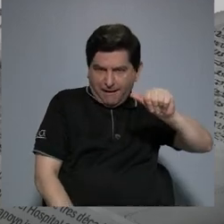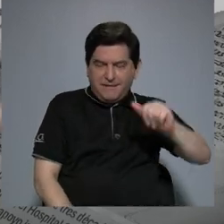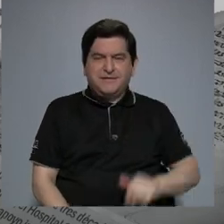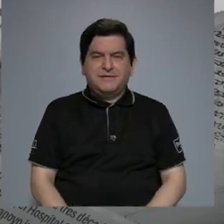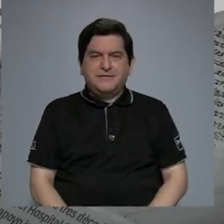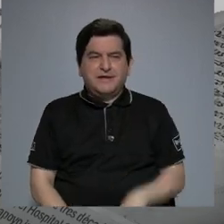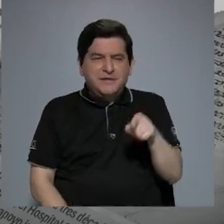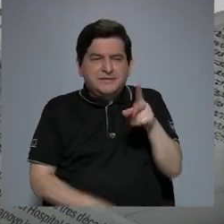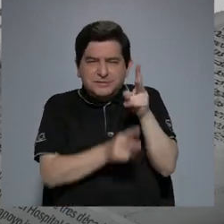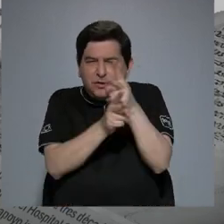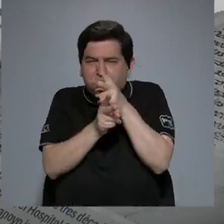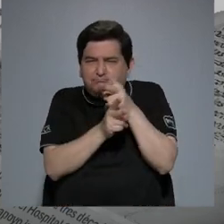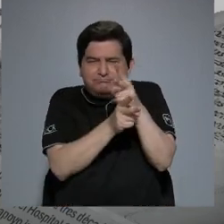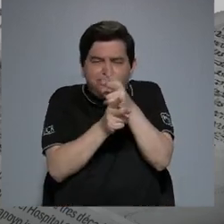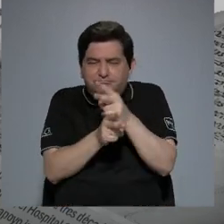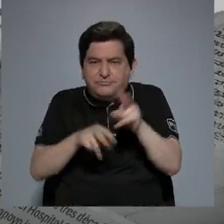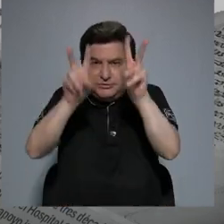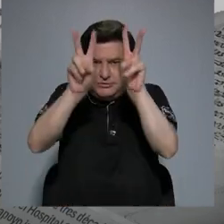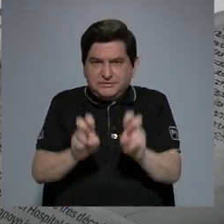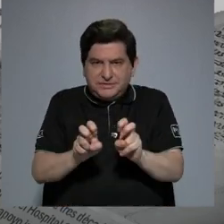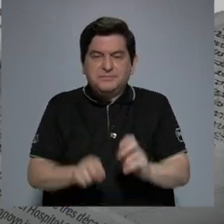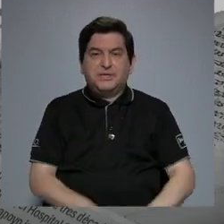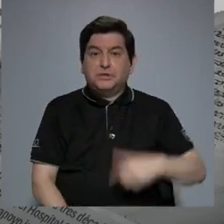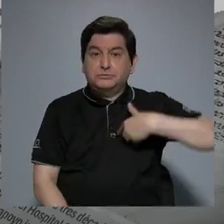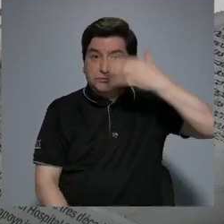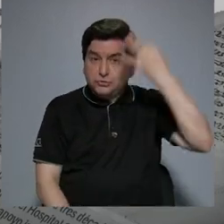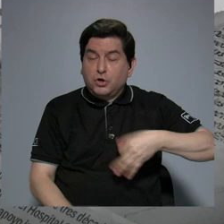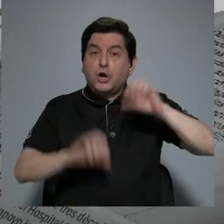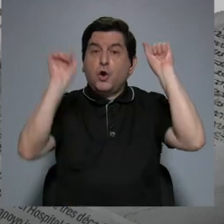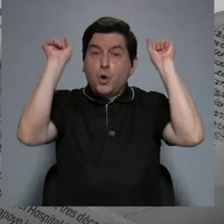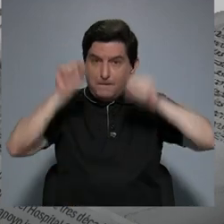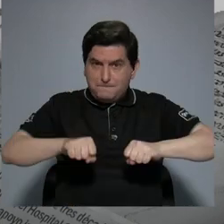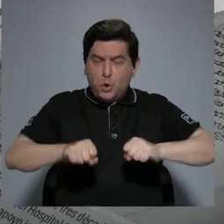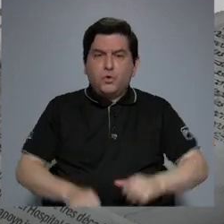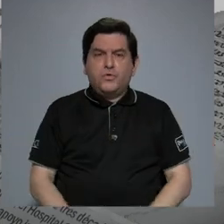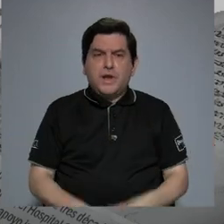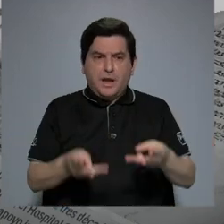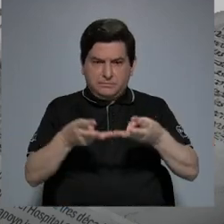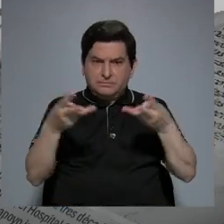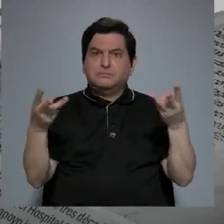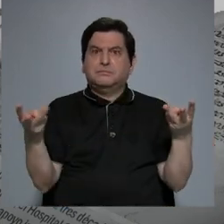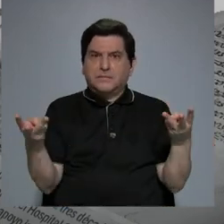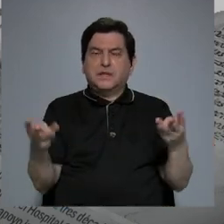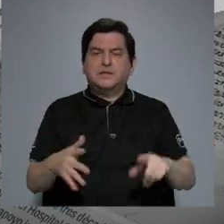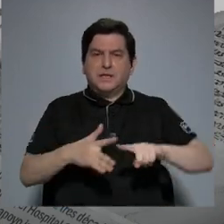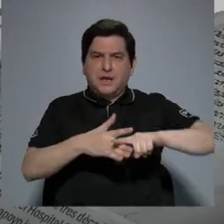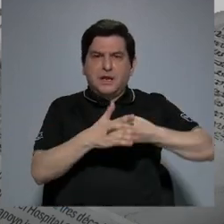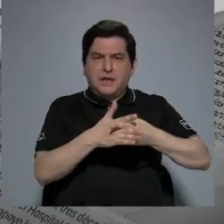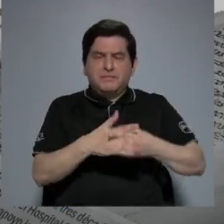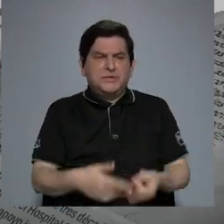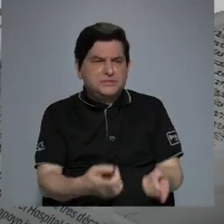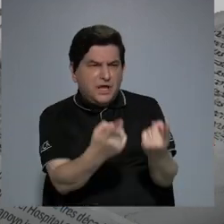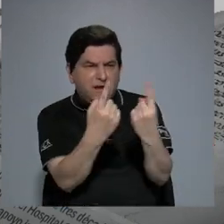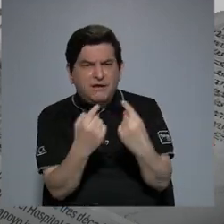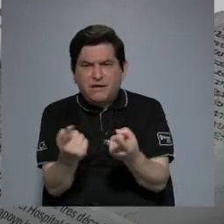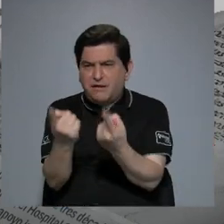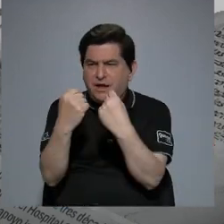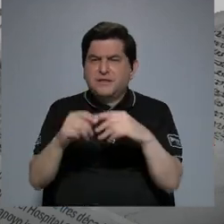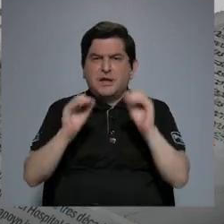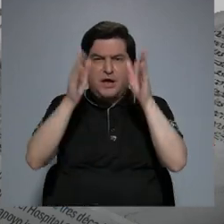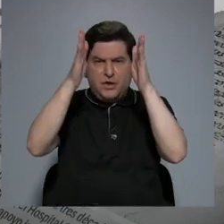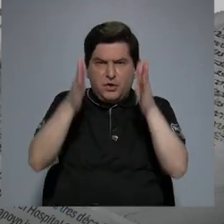con este monitoreo de las pruebas, yo creo que podrían tener insumos para empezar a atraer más